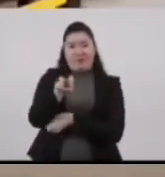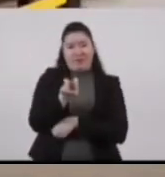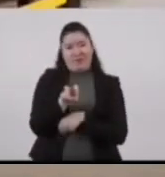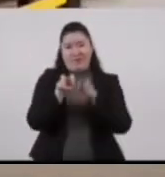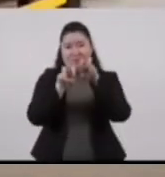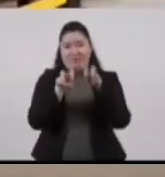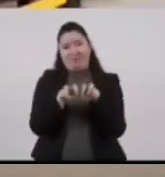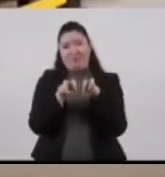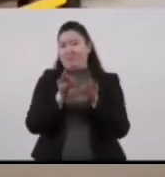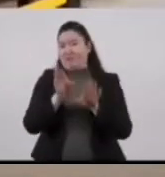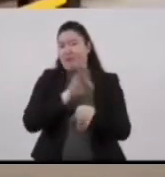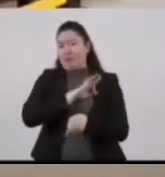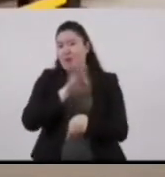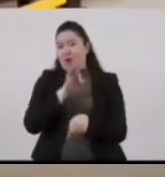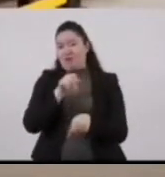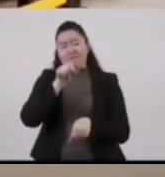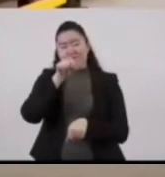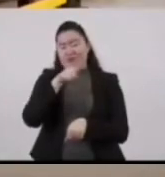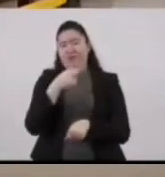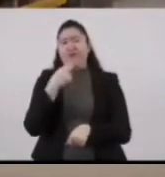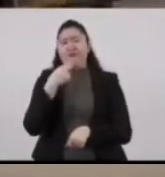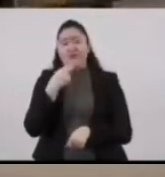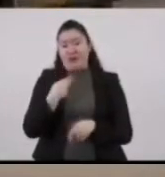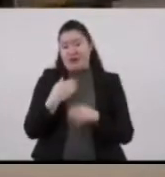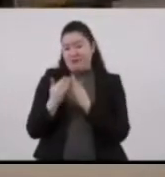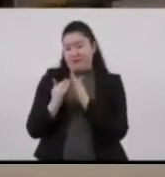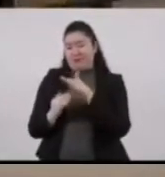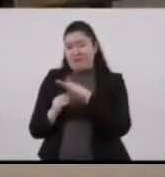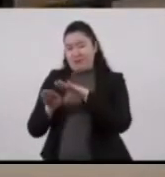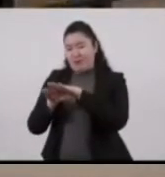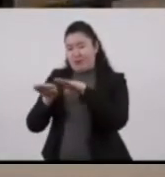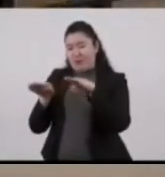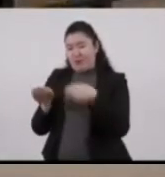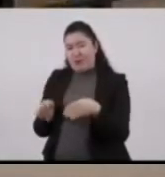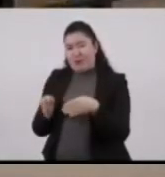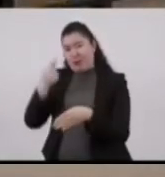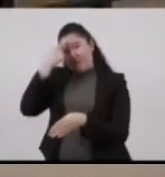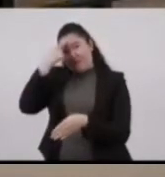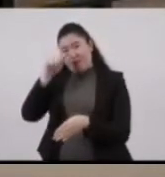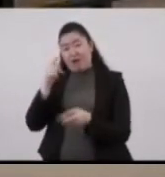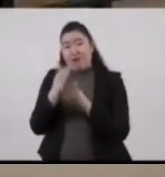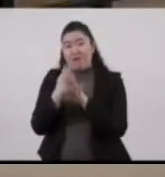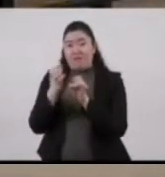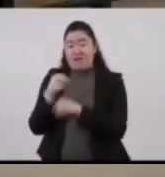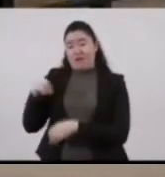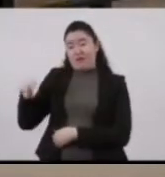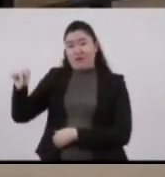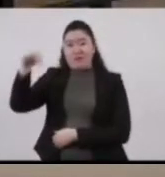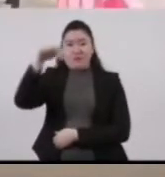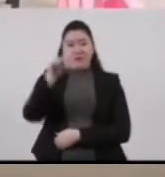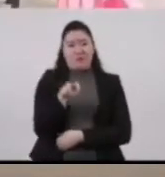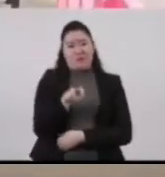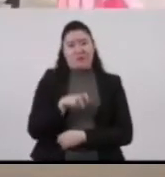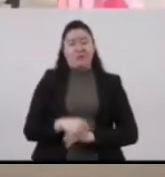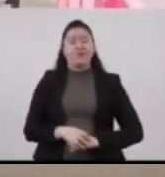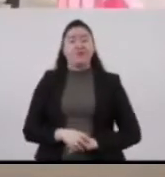pueden subir a través de las plataformas que fueron colocadas en los cuatro puntos de ascenso y de ascenso a lo largo del tramo.